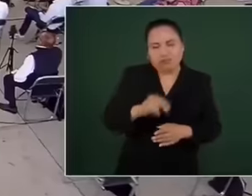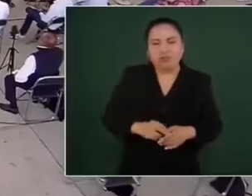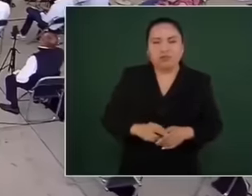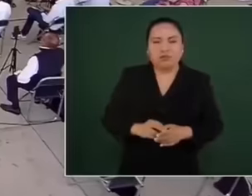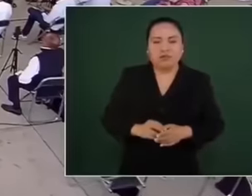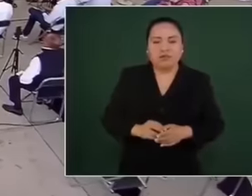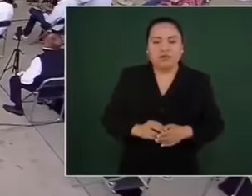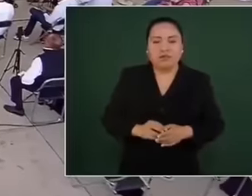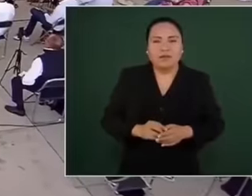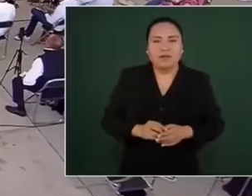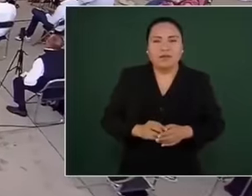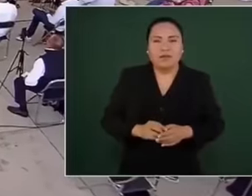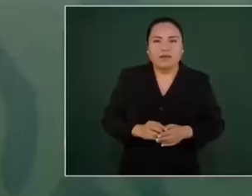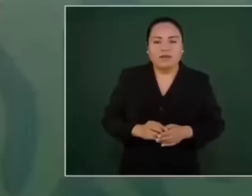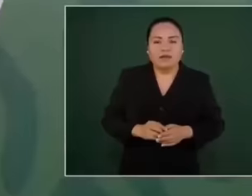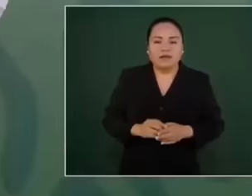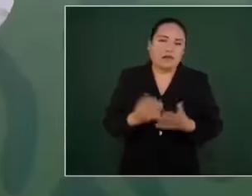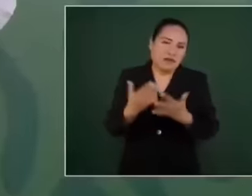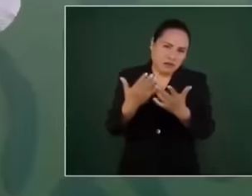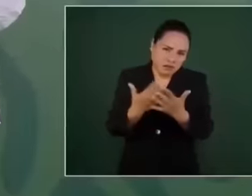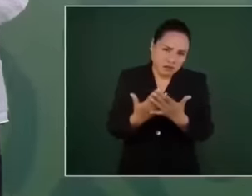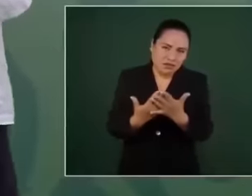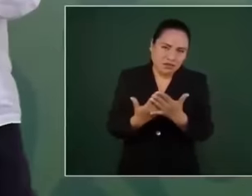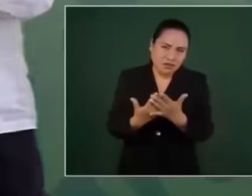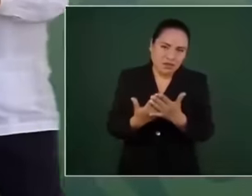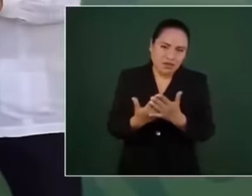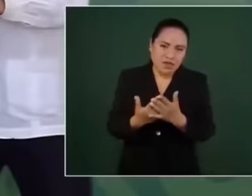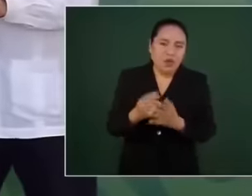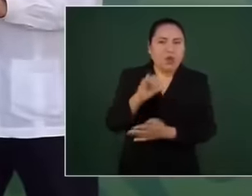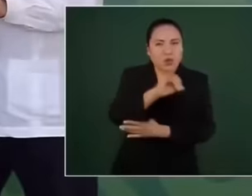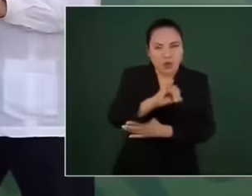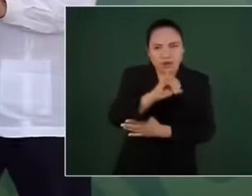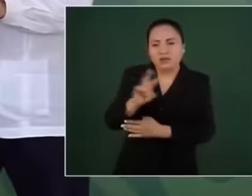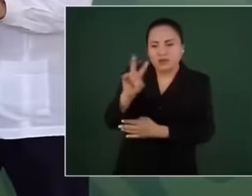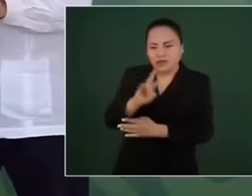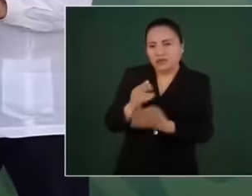Y vamos a suspender actividades jueves y viernes,